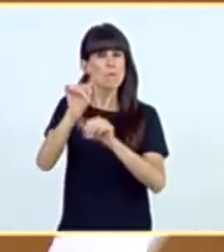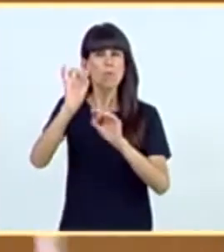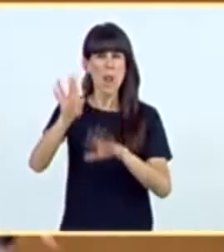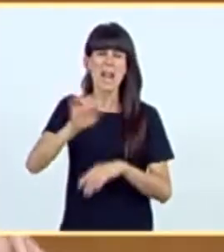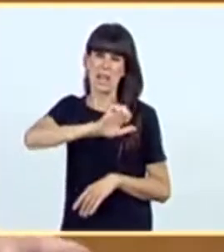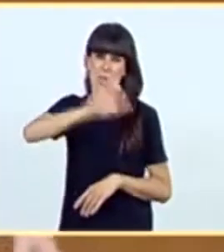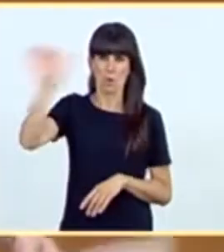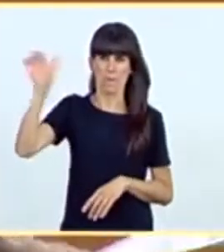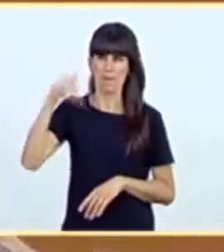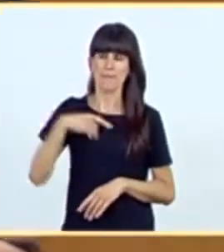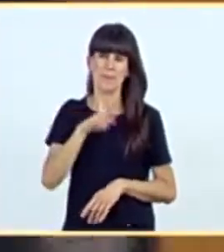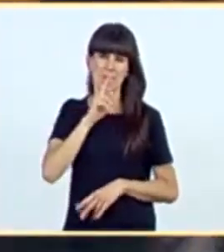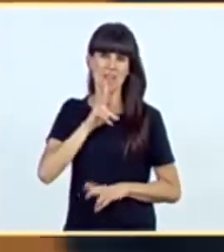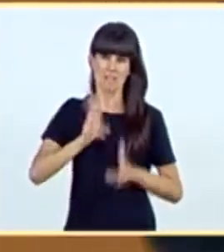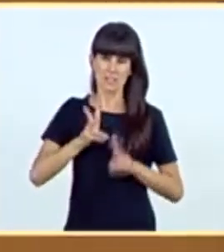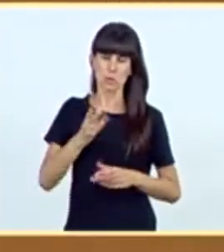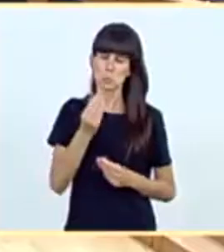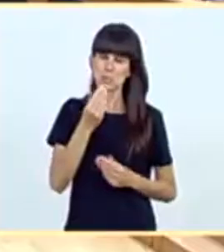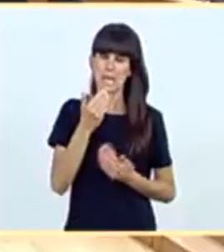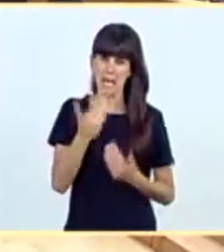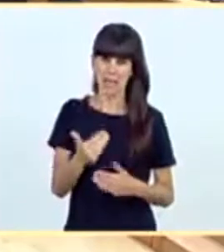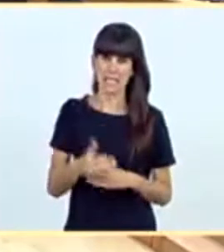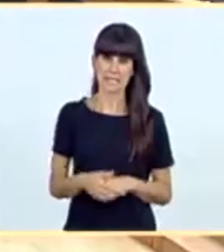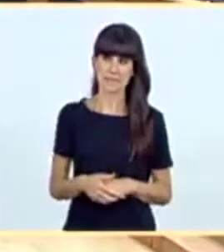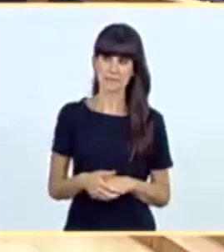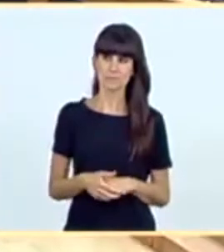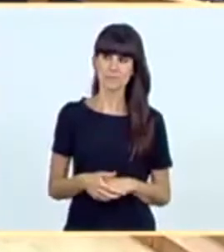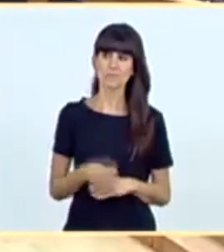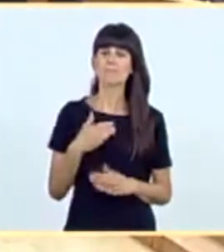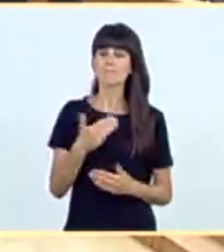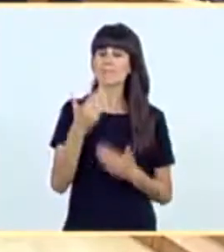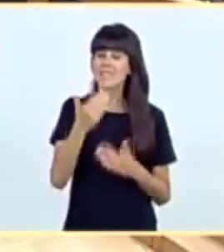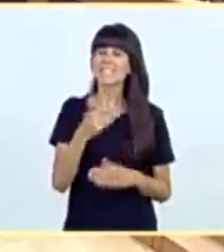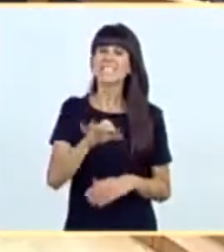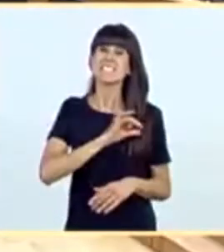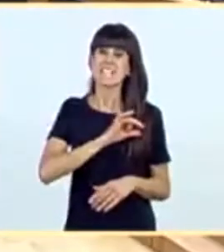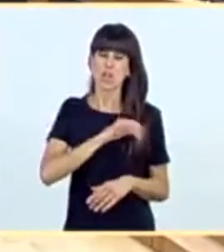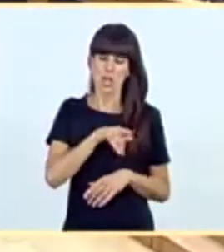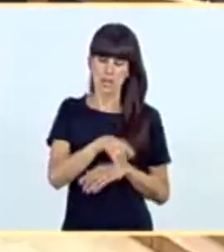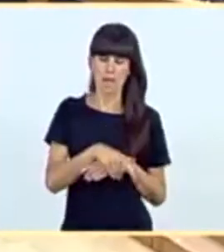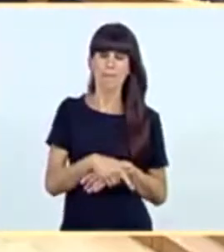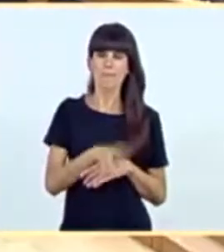Ricasco, muchas gracias. Gracias, señoría. A continuación,